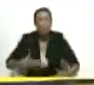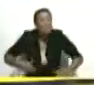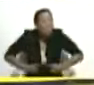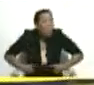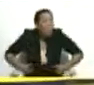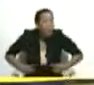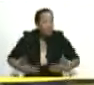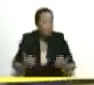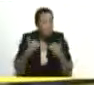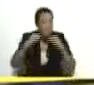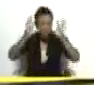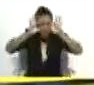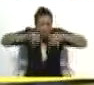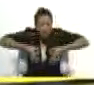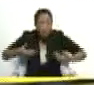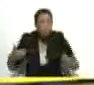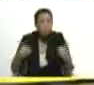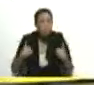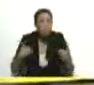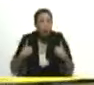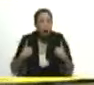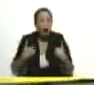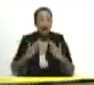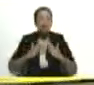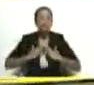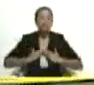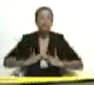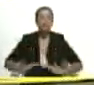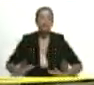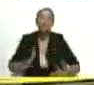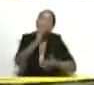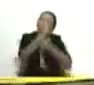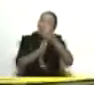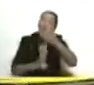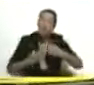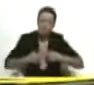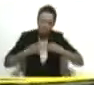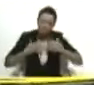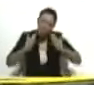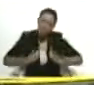esfuerzo por mantenernos humildes.